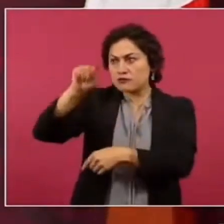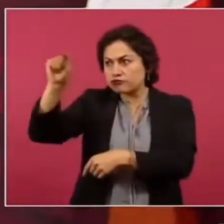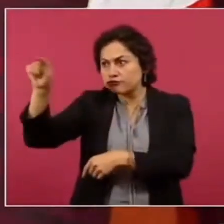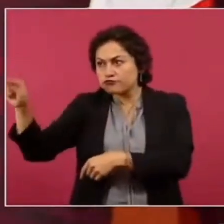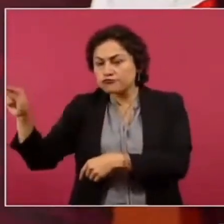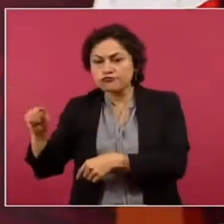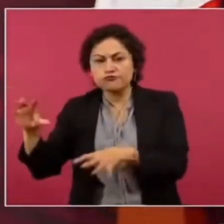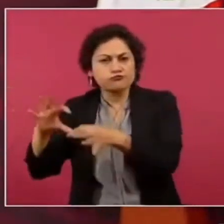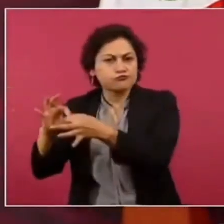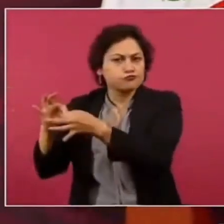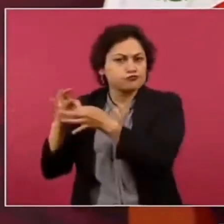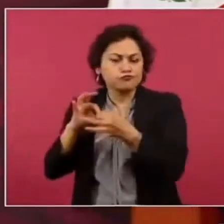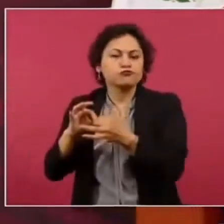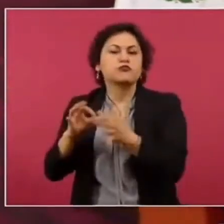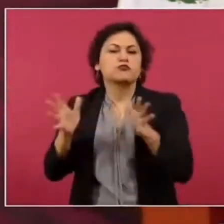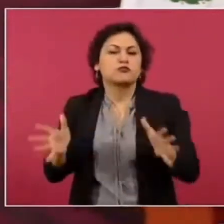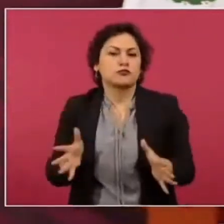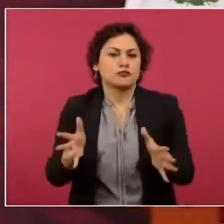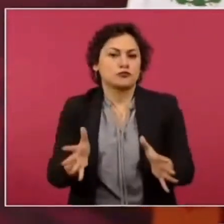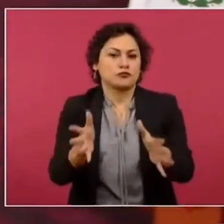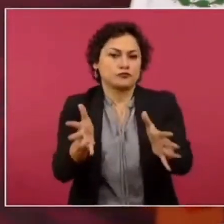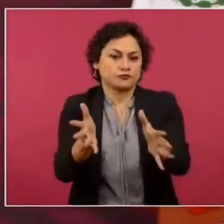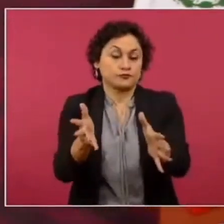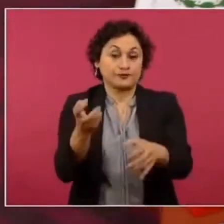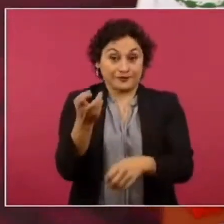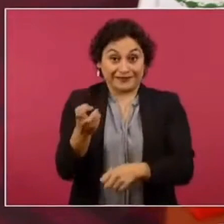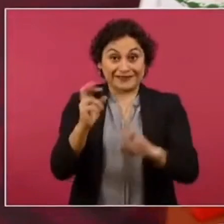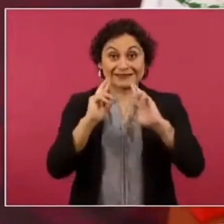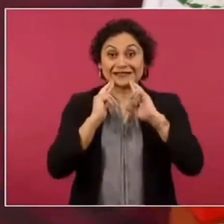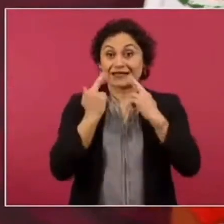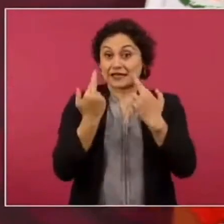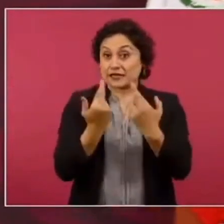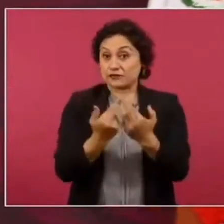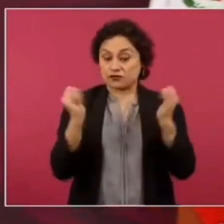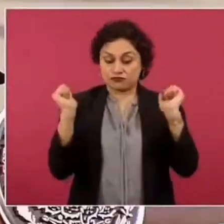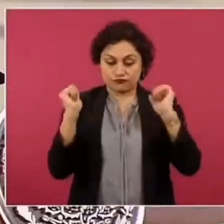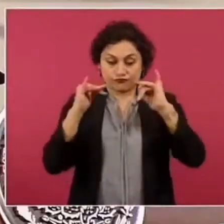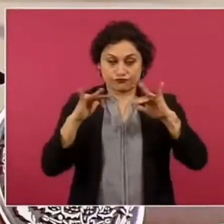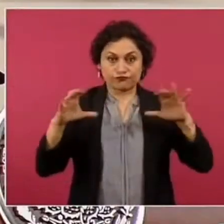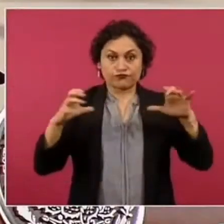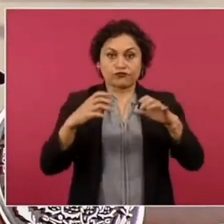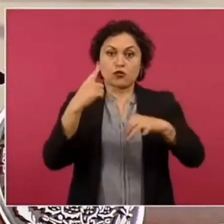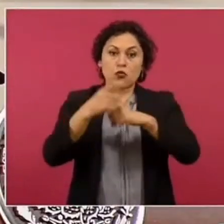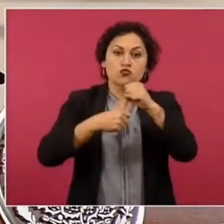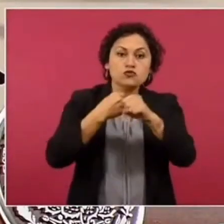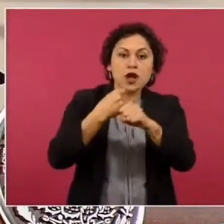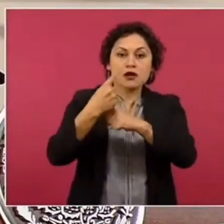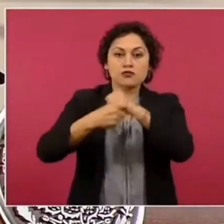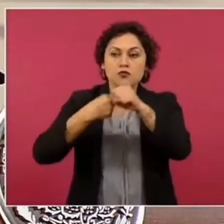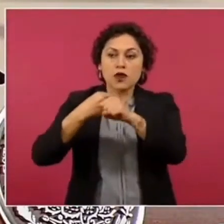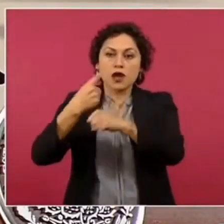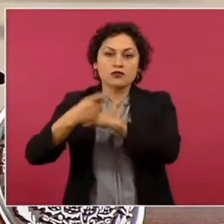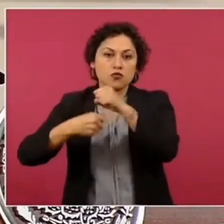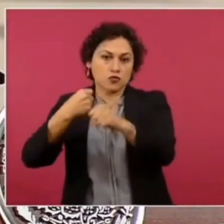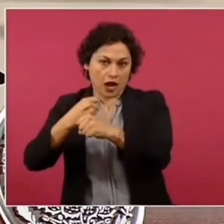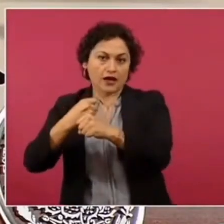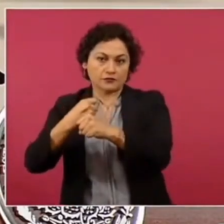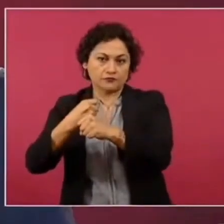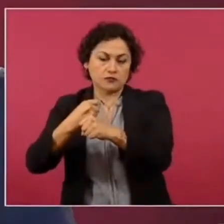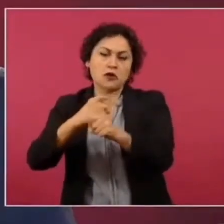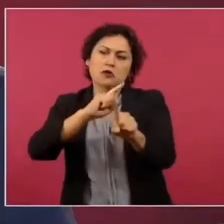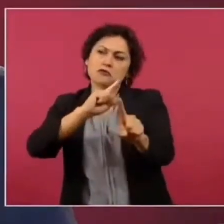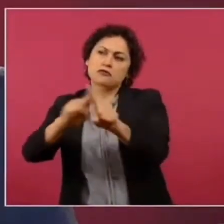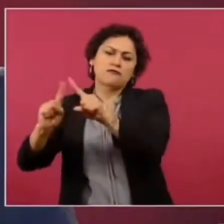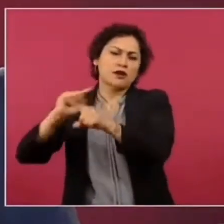año con año se llevan a cabo estos encuentros y ahora correspondió a México